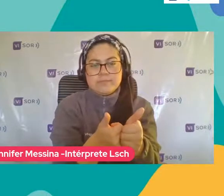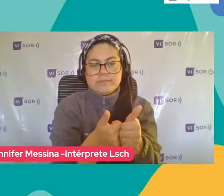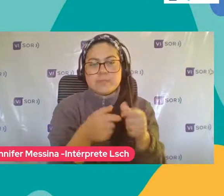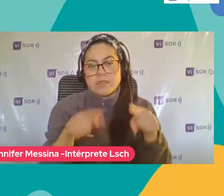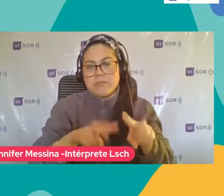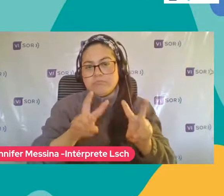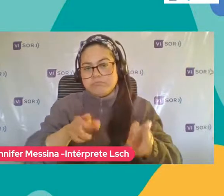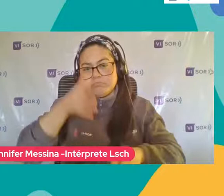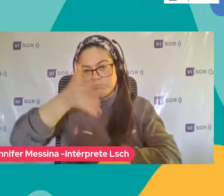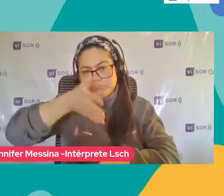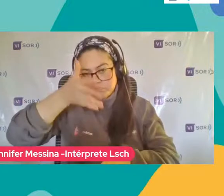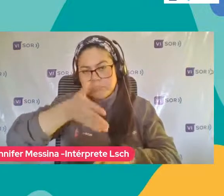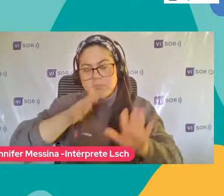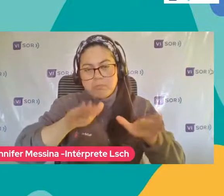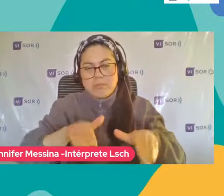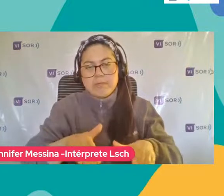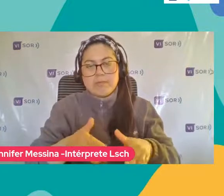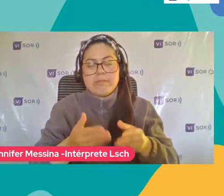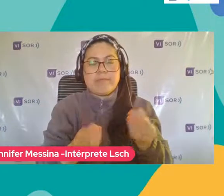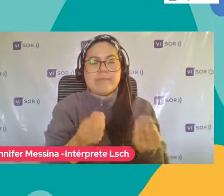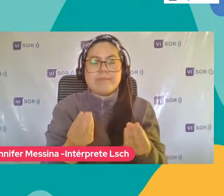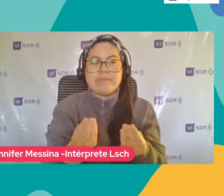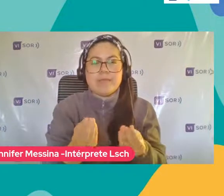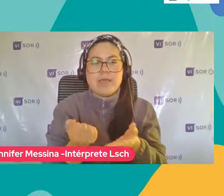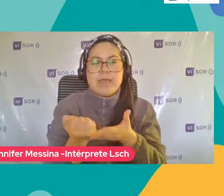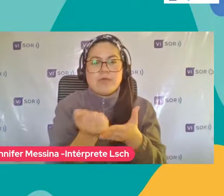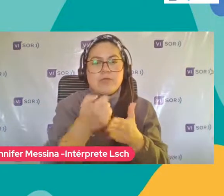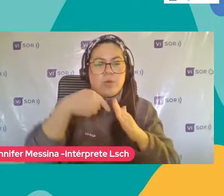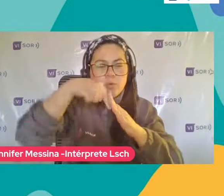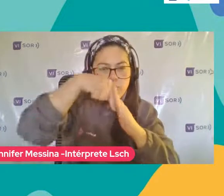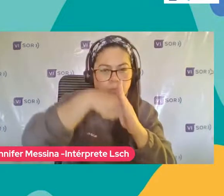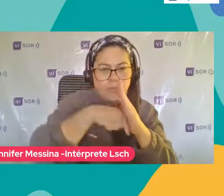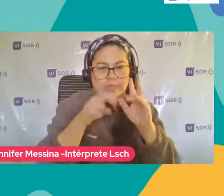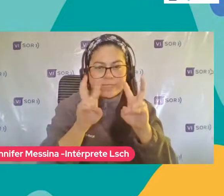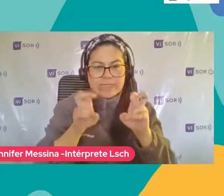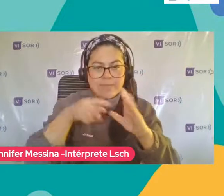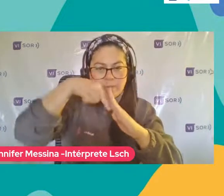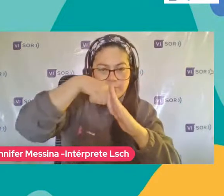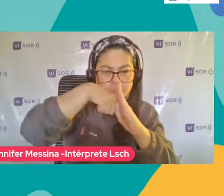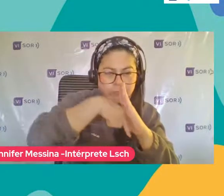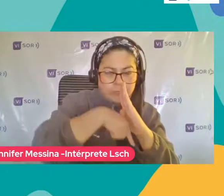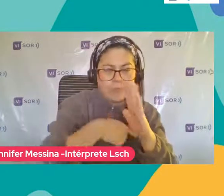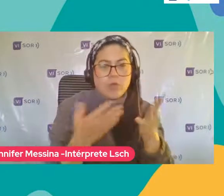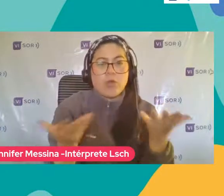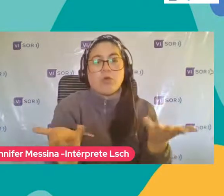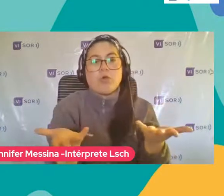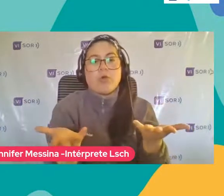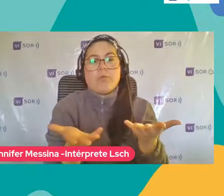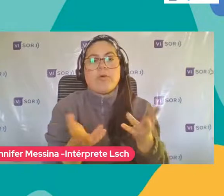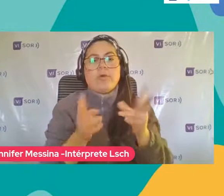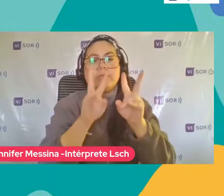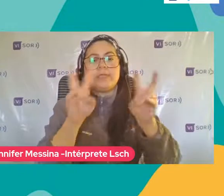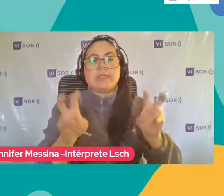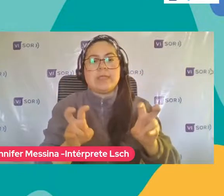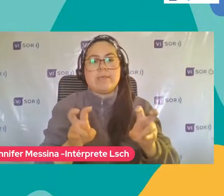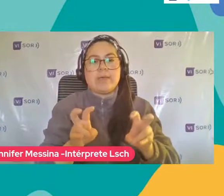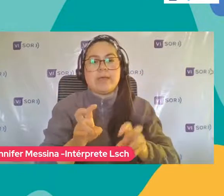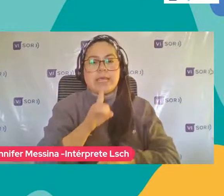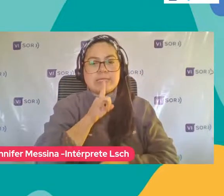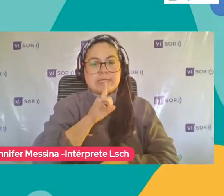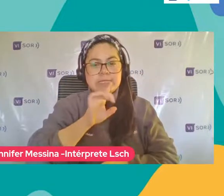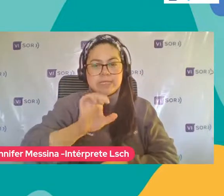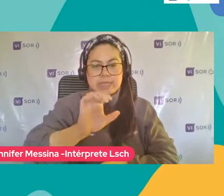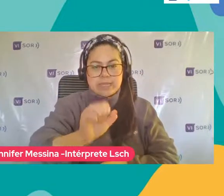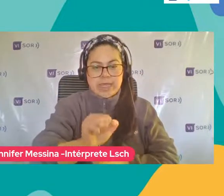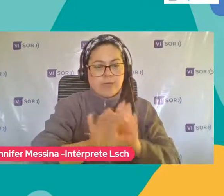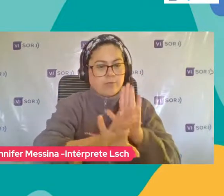Como estas Y que nos permiten También Profundizar En temas Tan interesantes Como es La detección temprana Del TEA